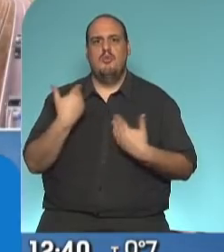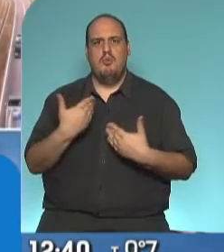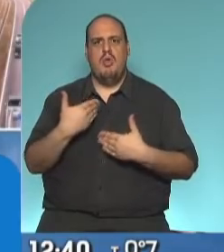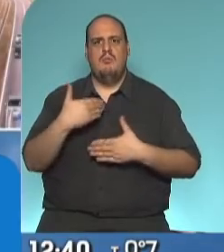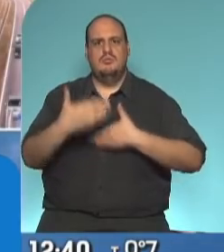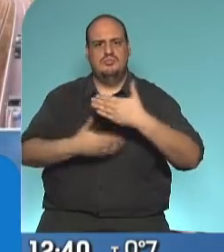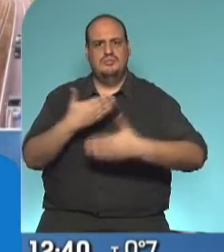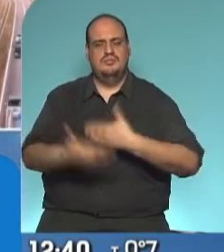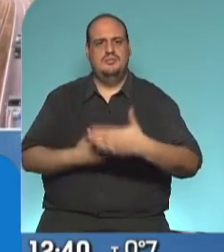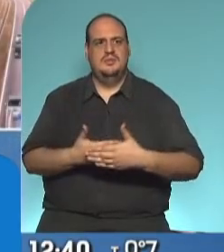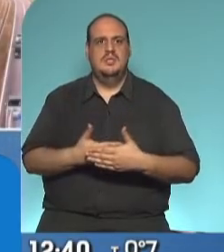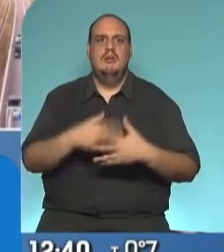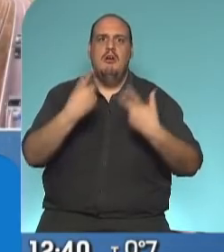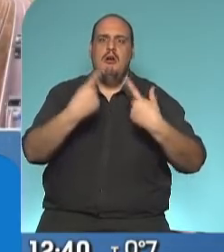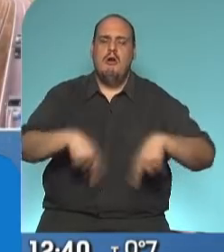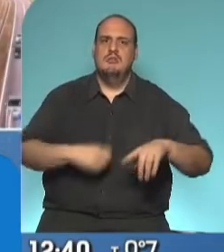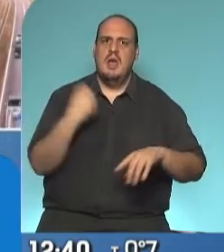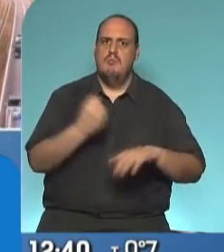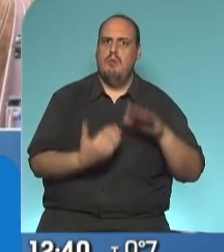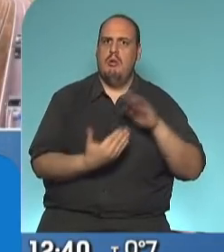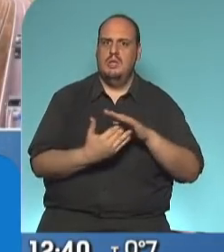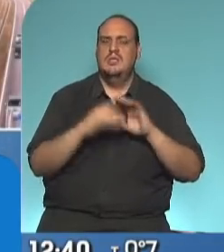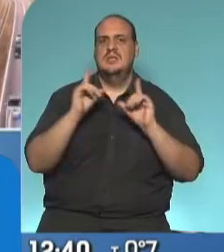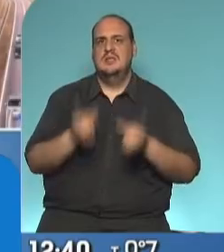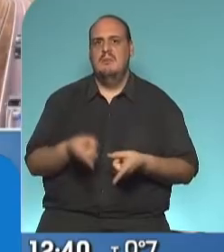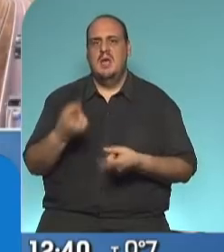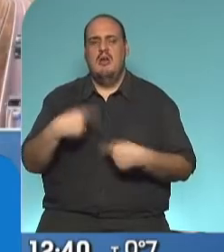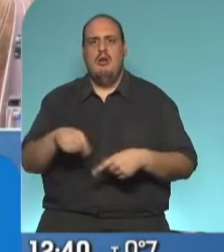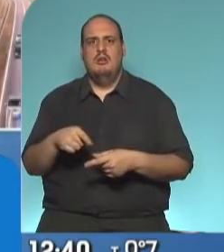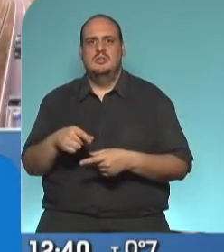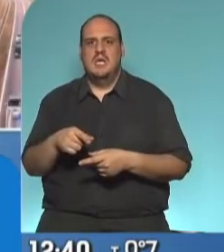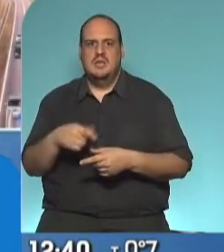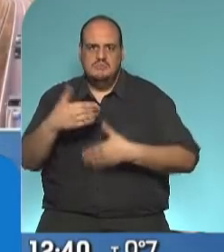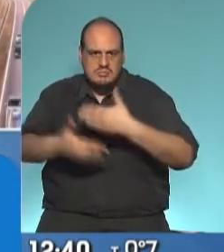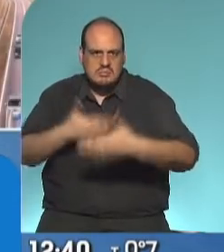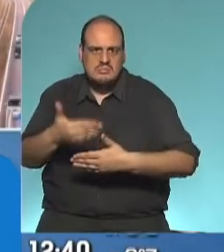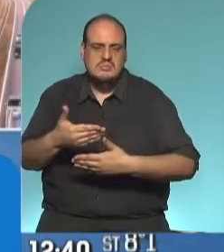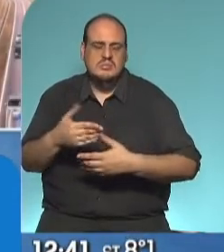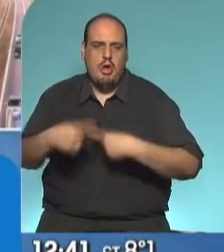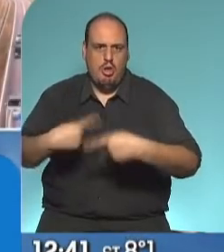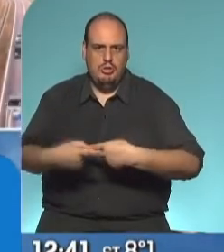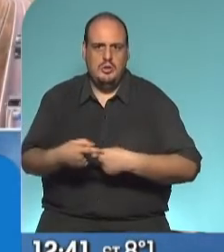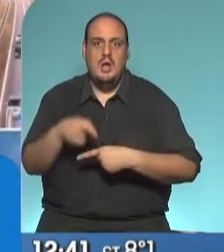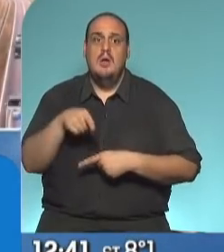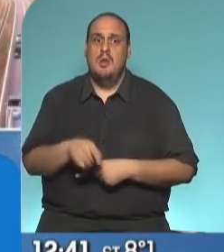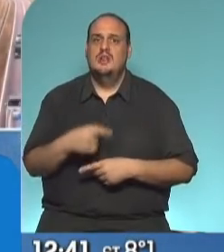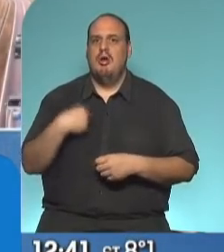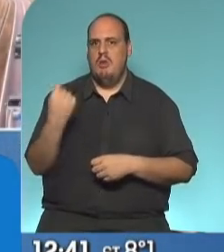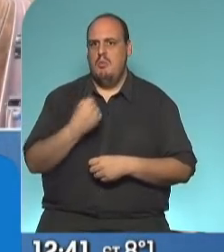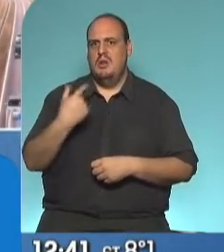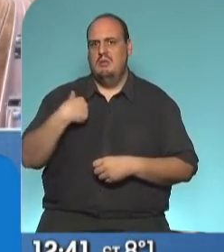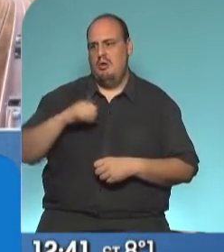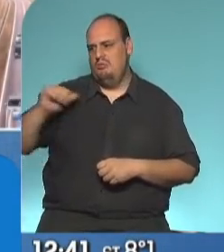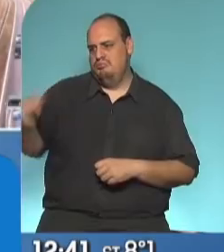definiendo estas prioridades y para que podamos ir llevando adelante esta agenda, por eso es muy importante que hoy nos acompañe